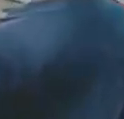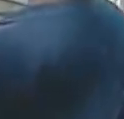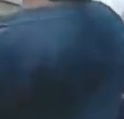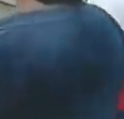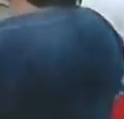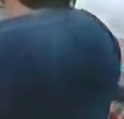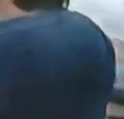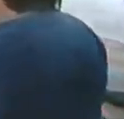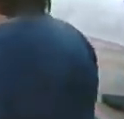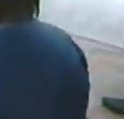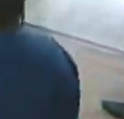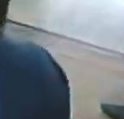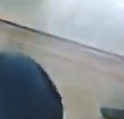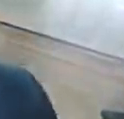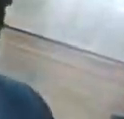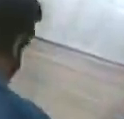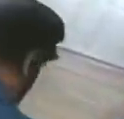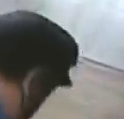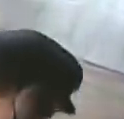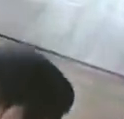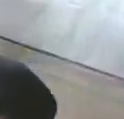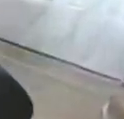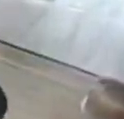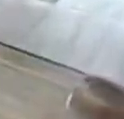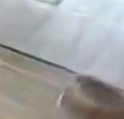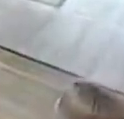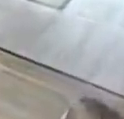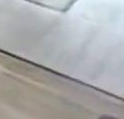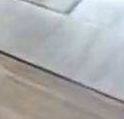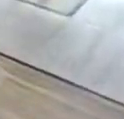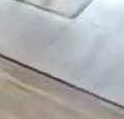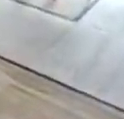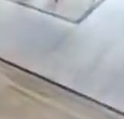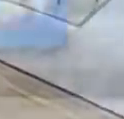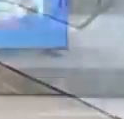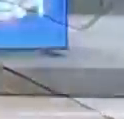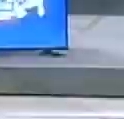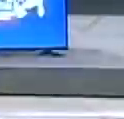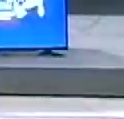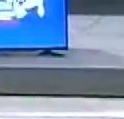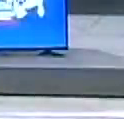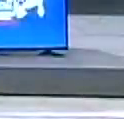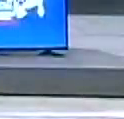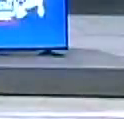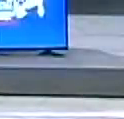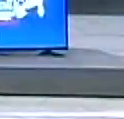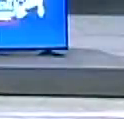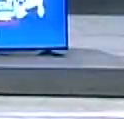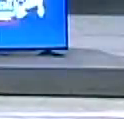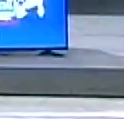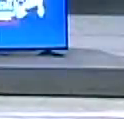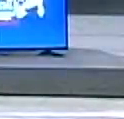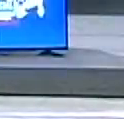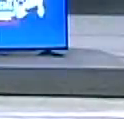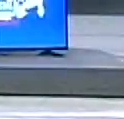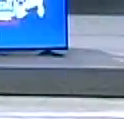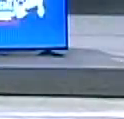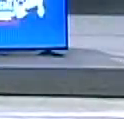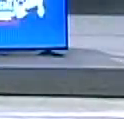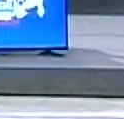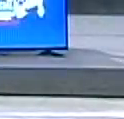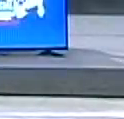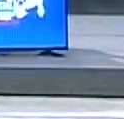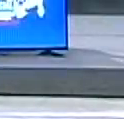Unida y entera, mis saludos pues a todos los compatriotas,